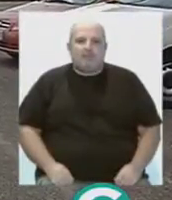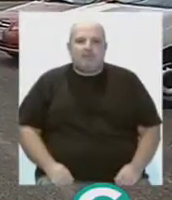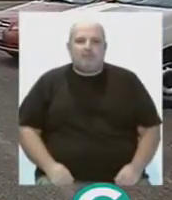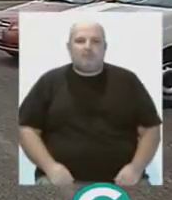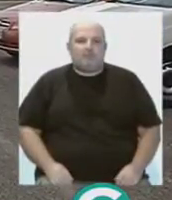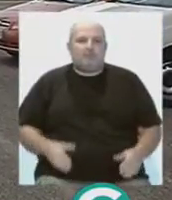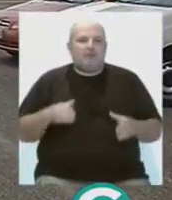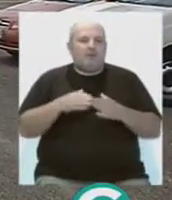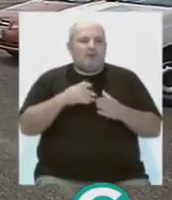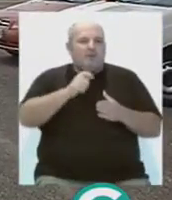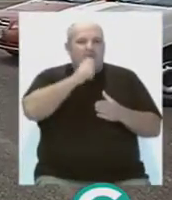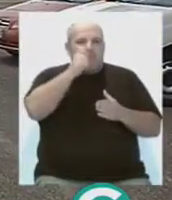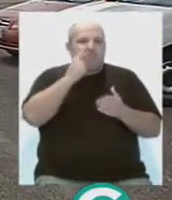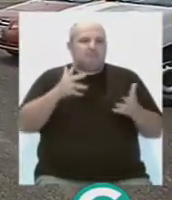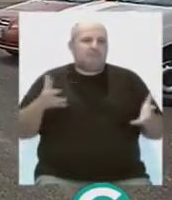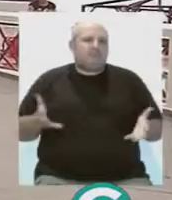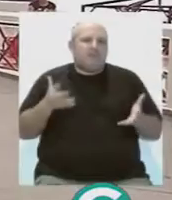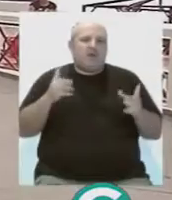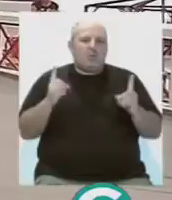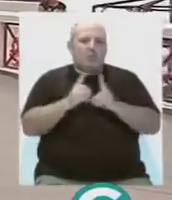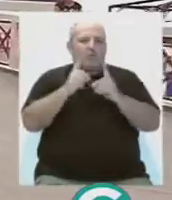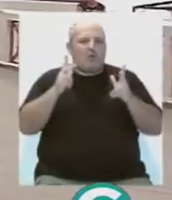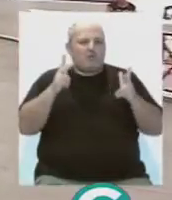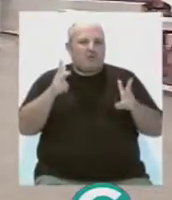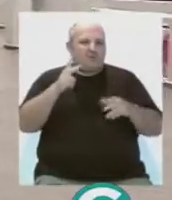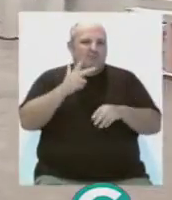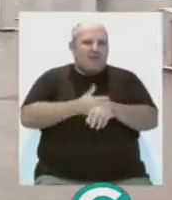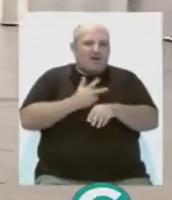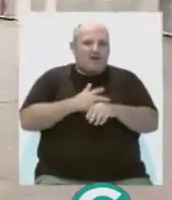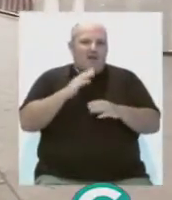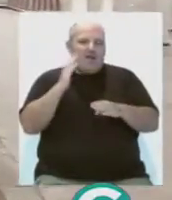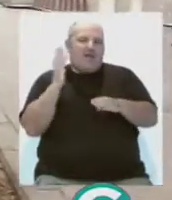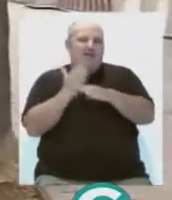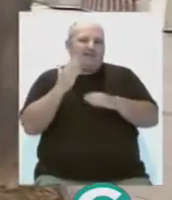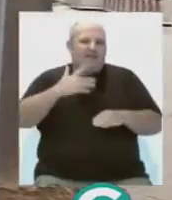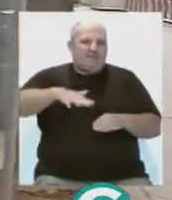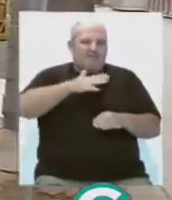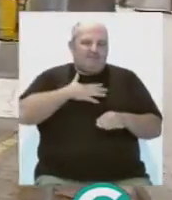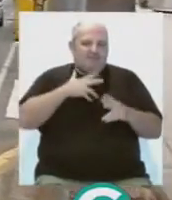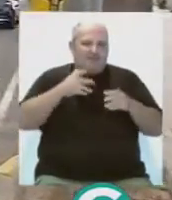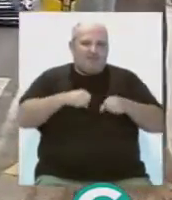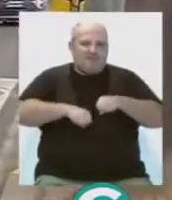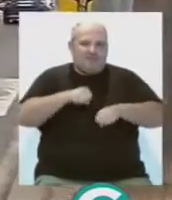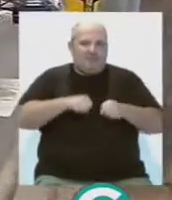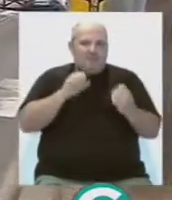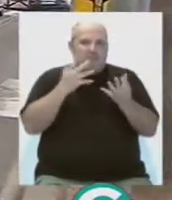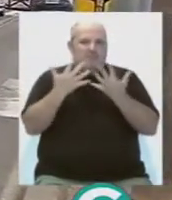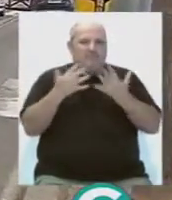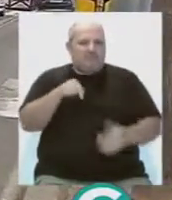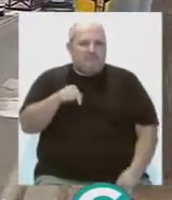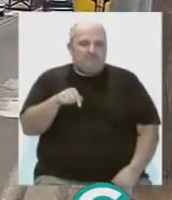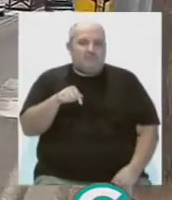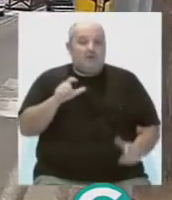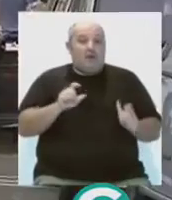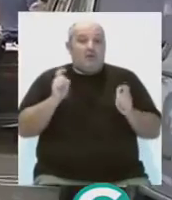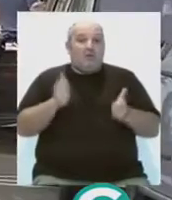El Grupo Municipal Socialista ha promovido un encuentro con hosteleros afectados por las obras del nuevo tramo de carril bici en el Paseo Marítimo. La